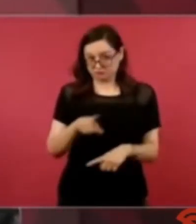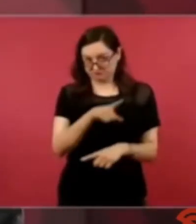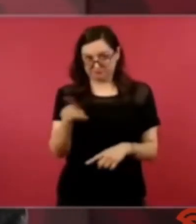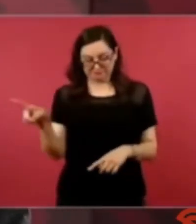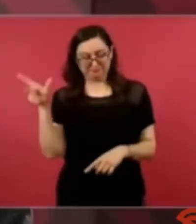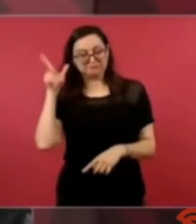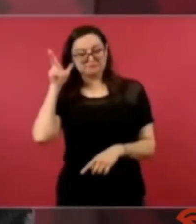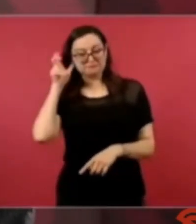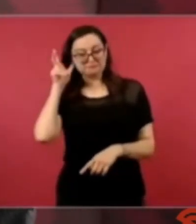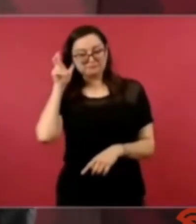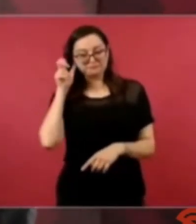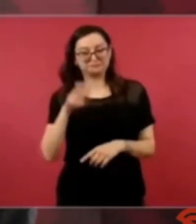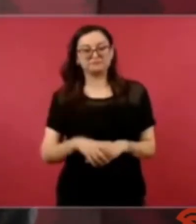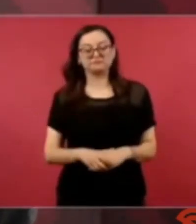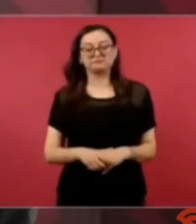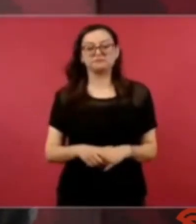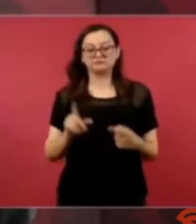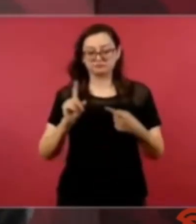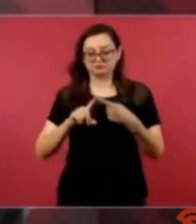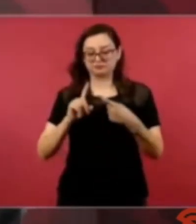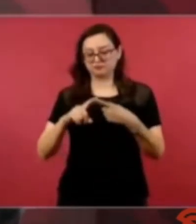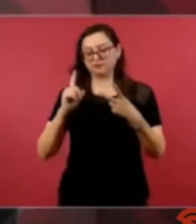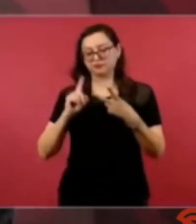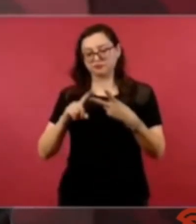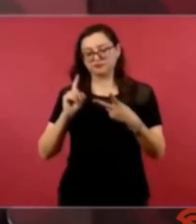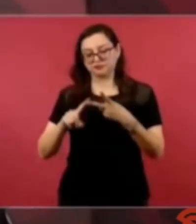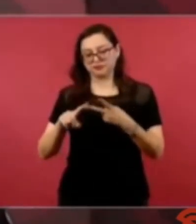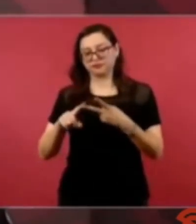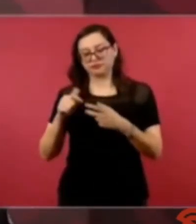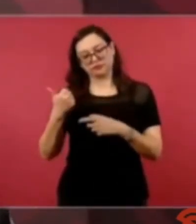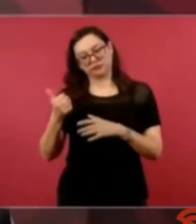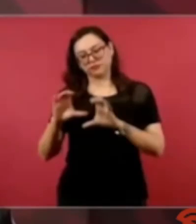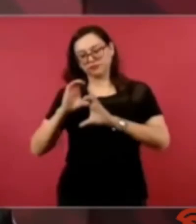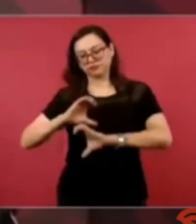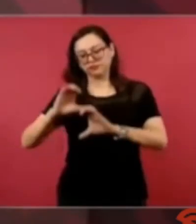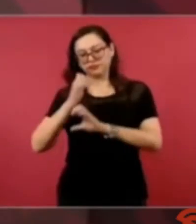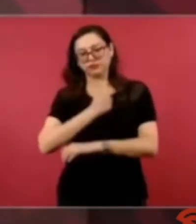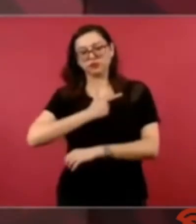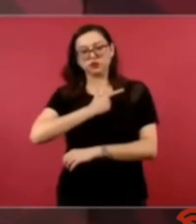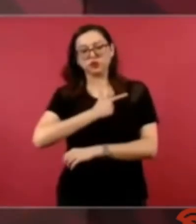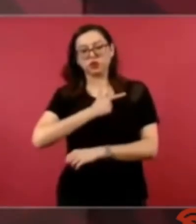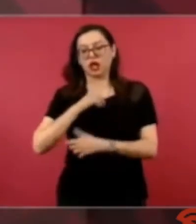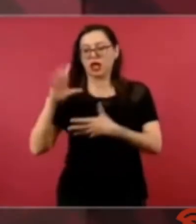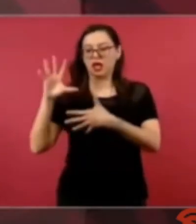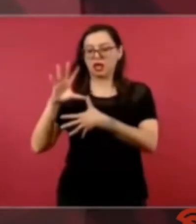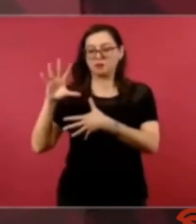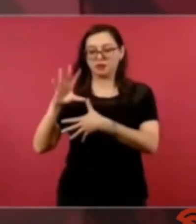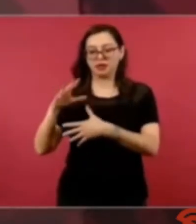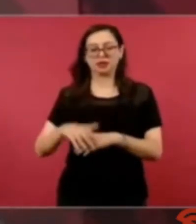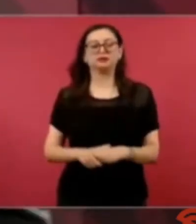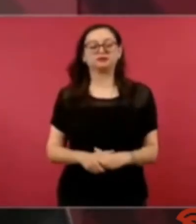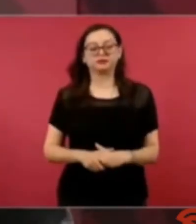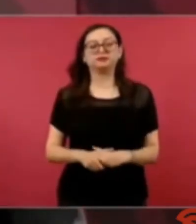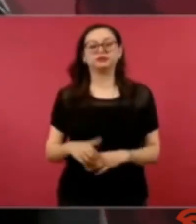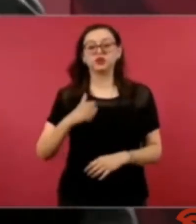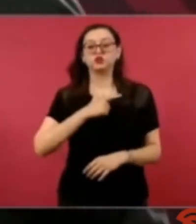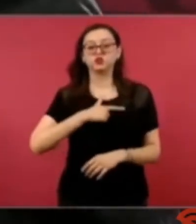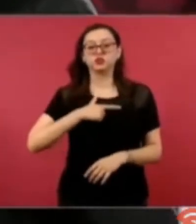esa y América que es otra canción que me gusta mucho del nuevo disco de Silvio